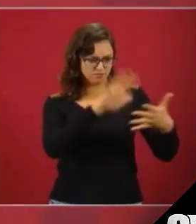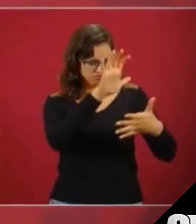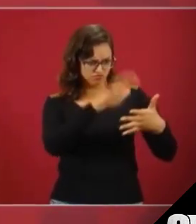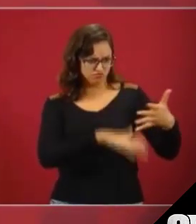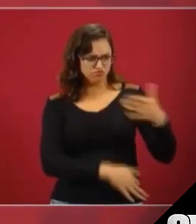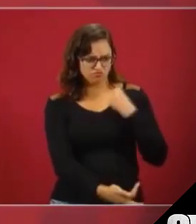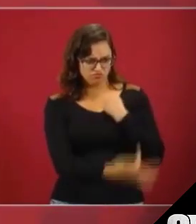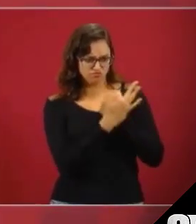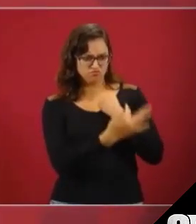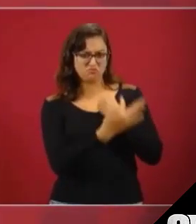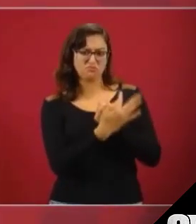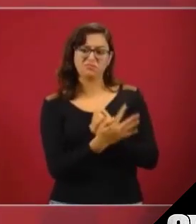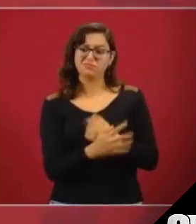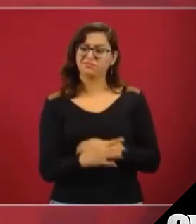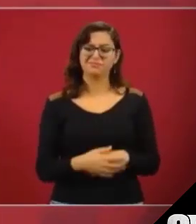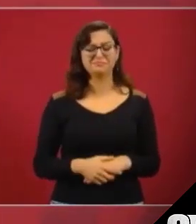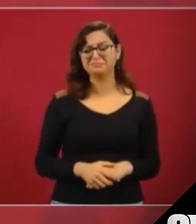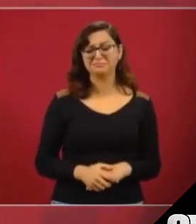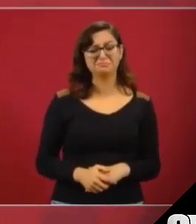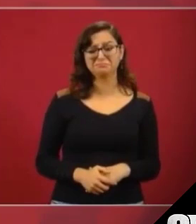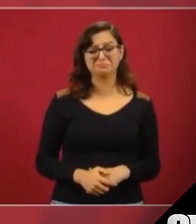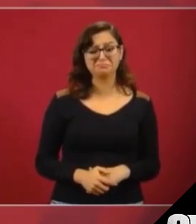Este es un corporativo.